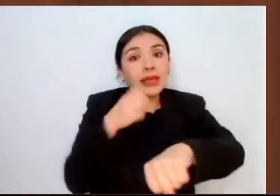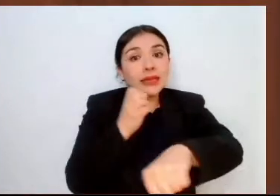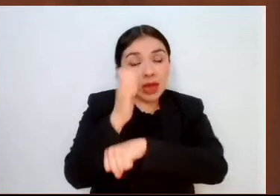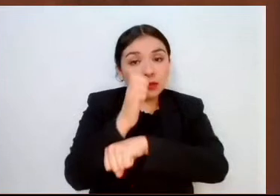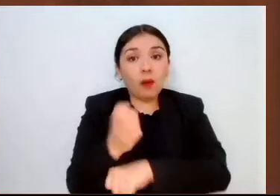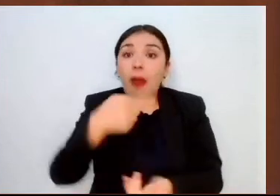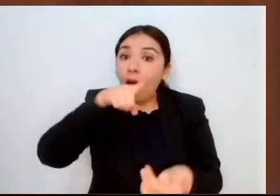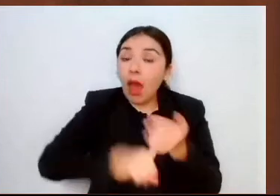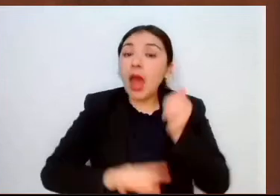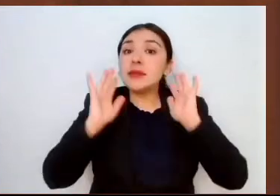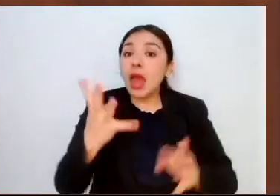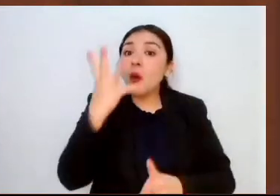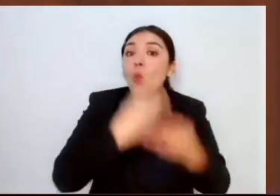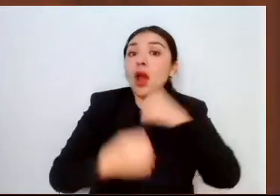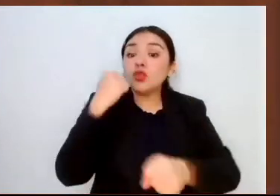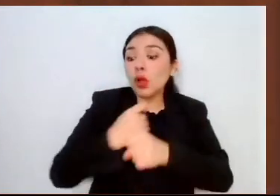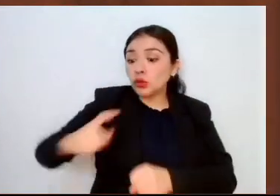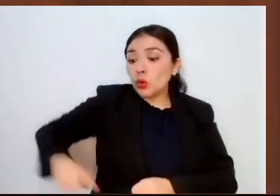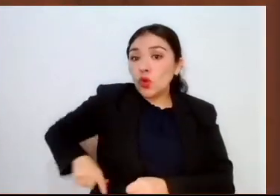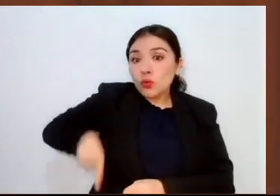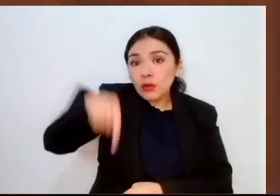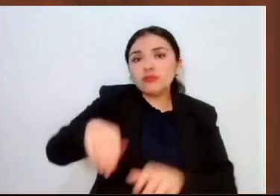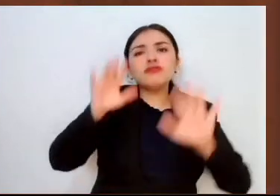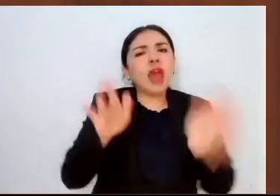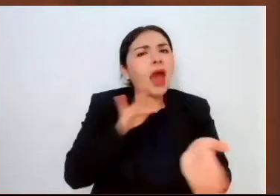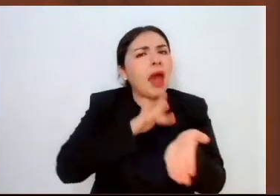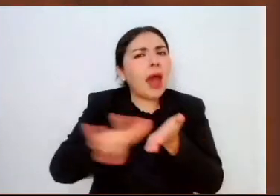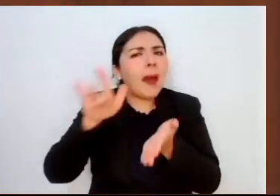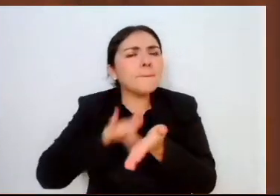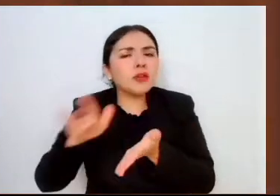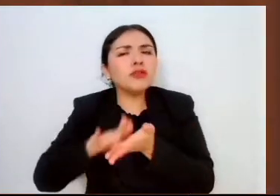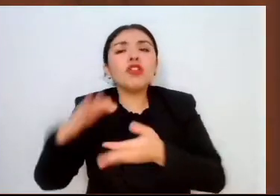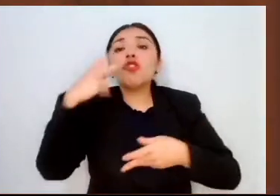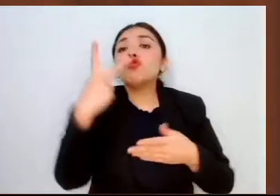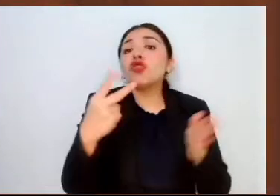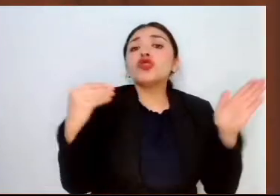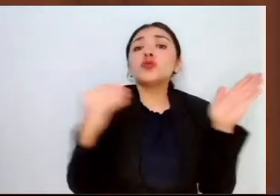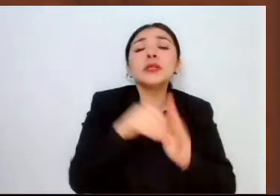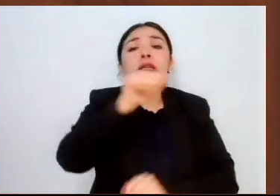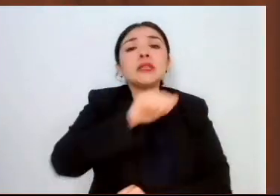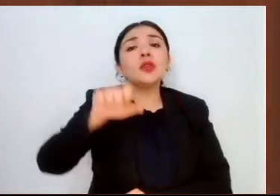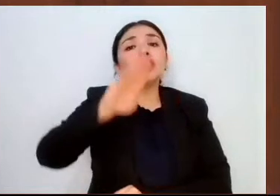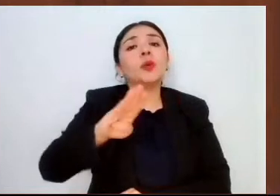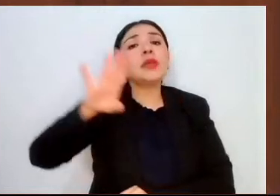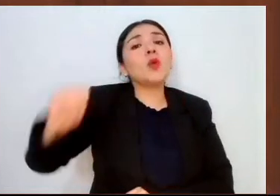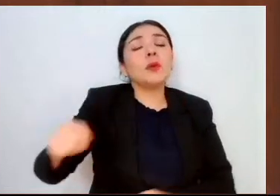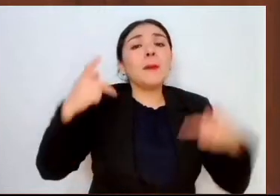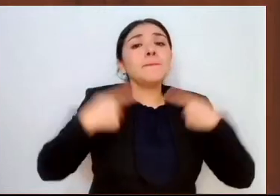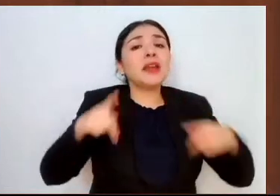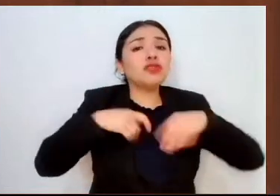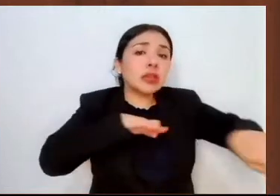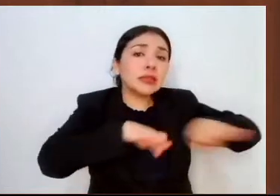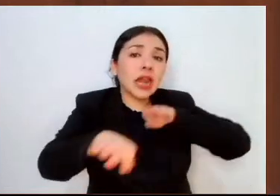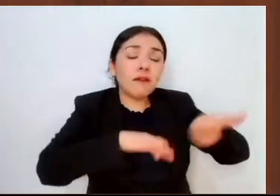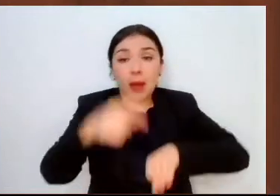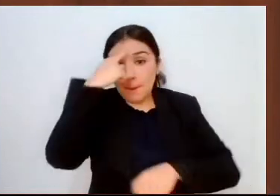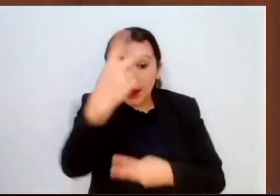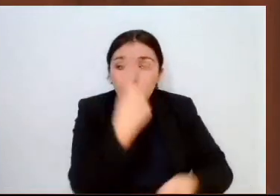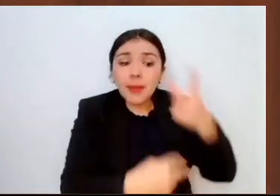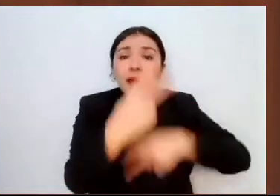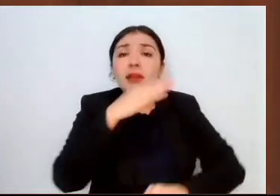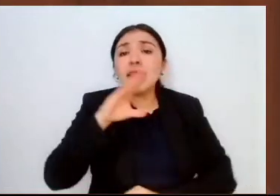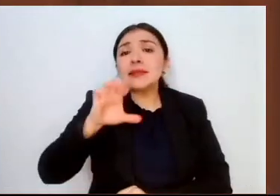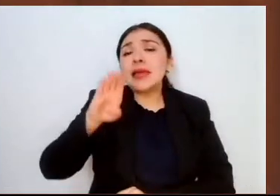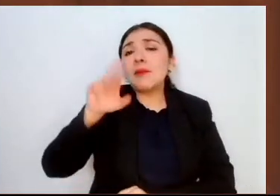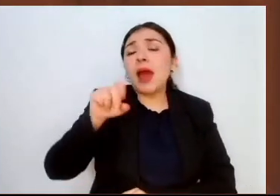de gobierno, se han apoyado a dos mil 699 productores de cebada del oriente de